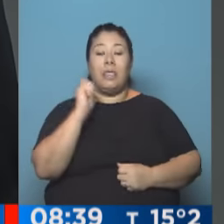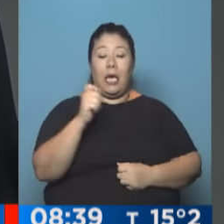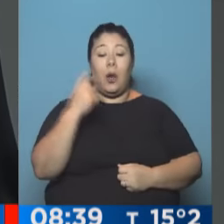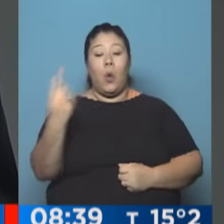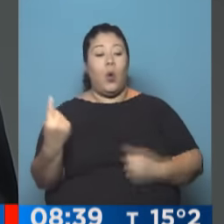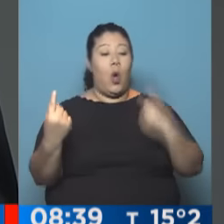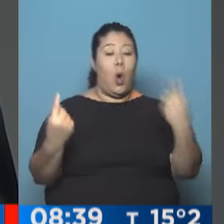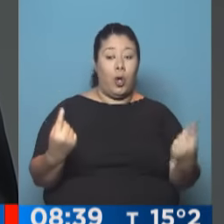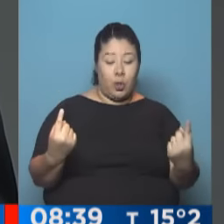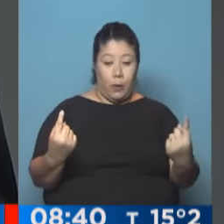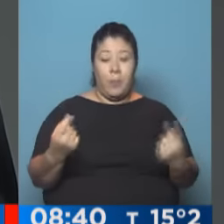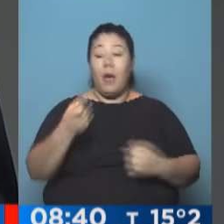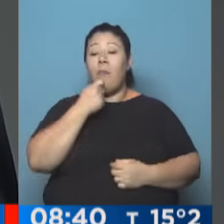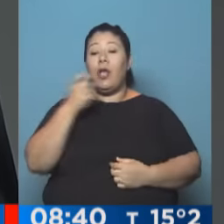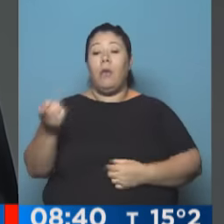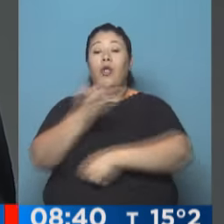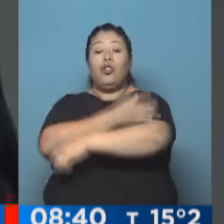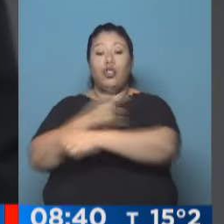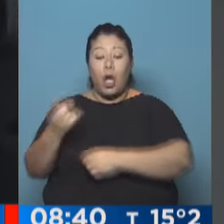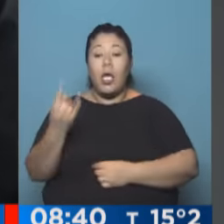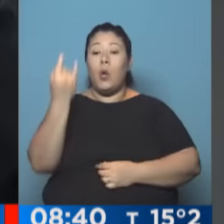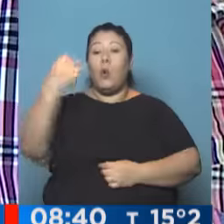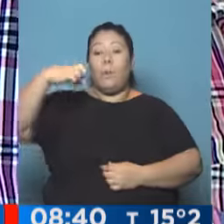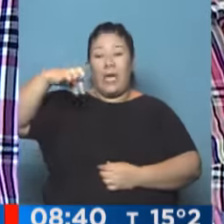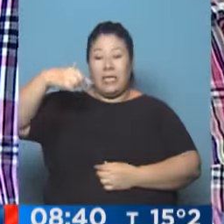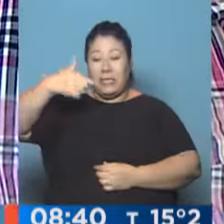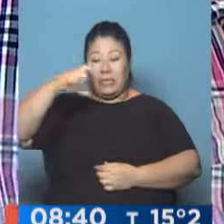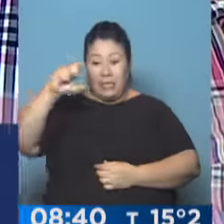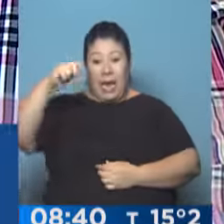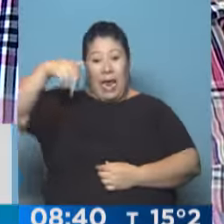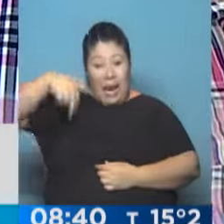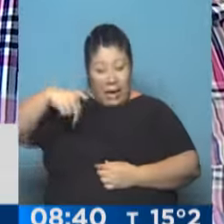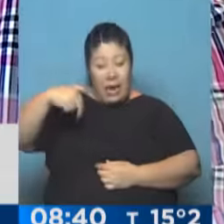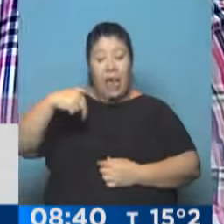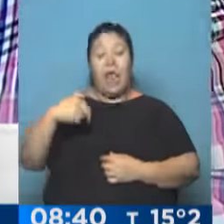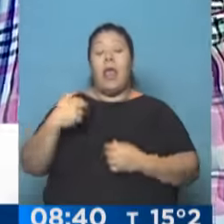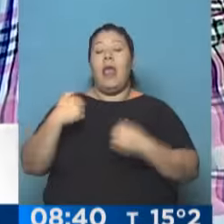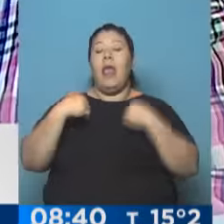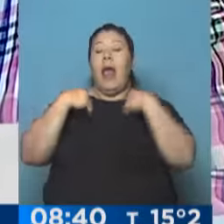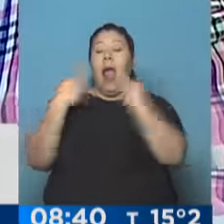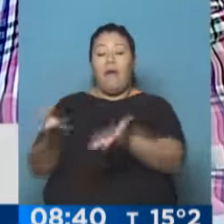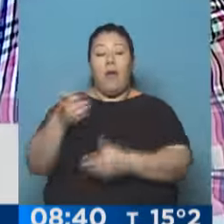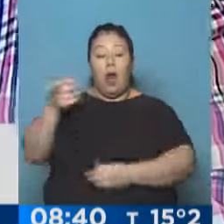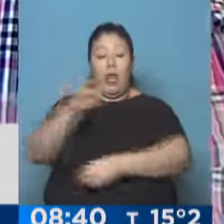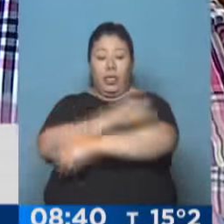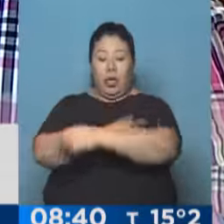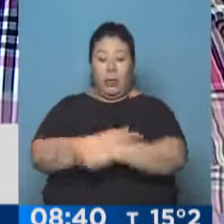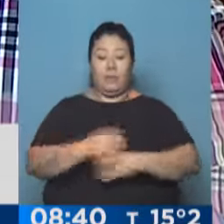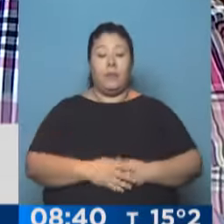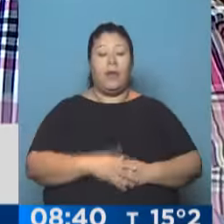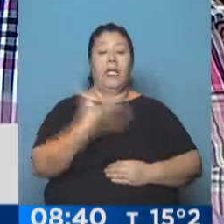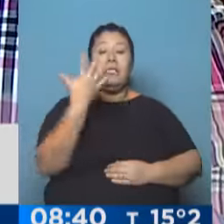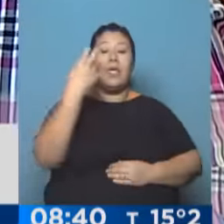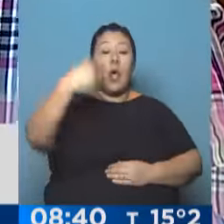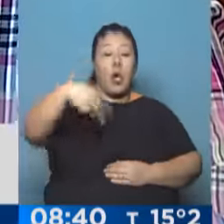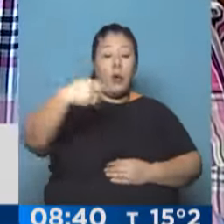titular de Unión Personal Civil de la Nación, UPCN. A partir del 5 de noviembre y durante toda la semana del 9, vamos